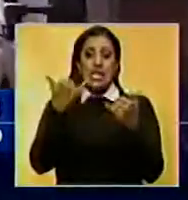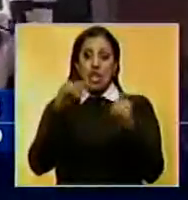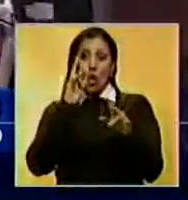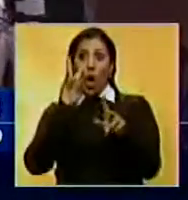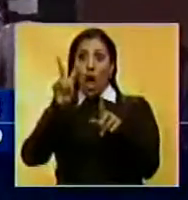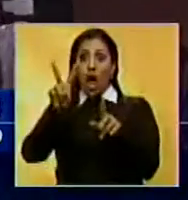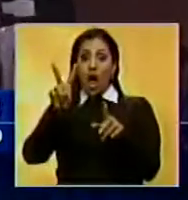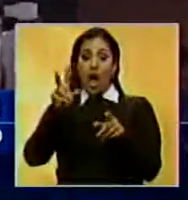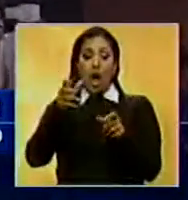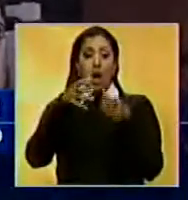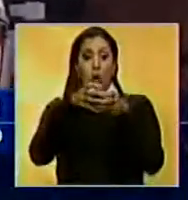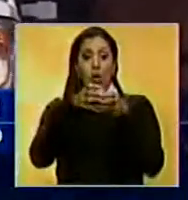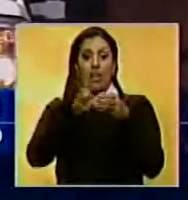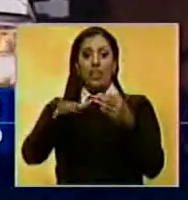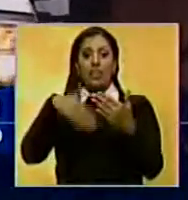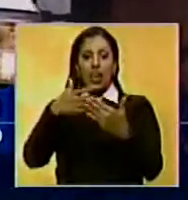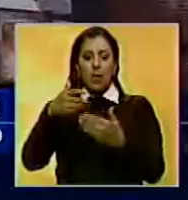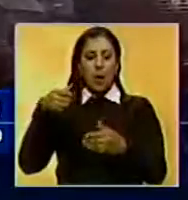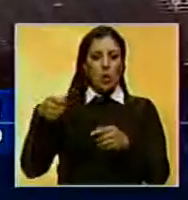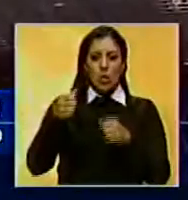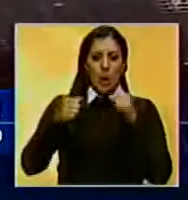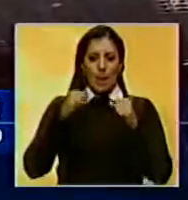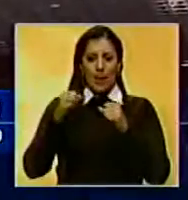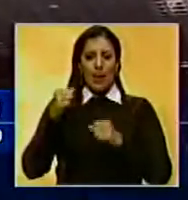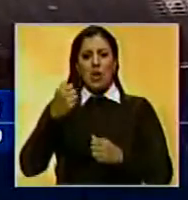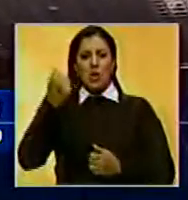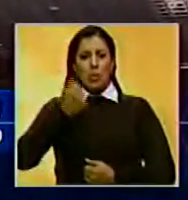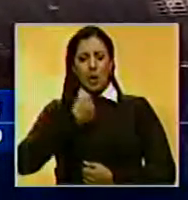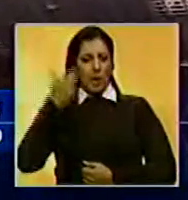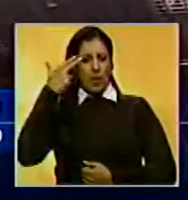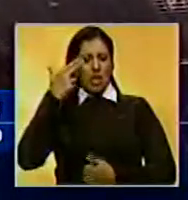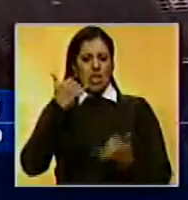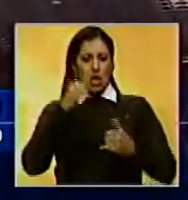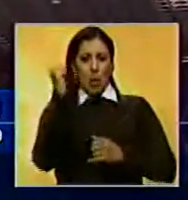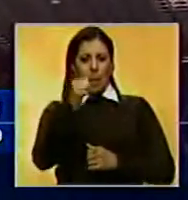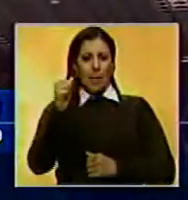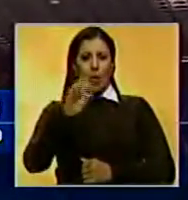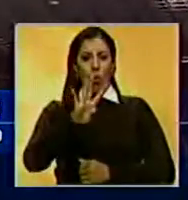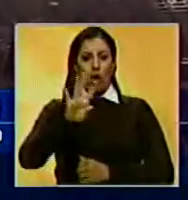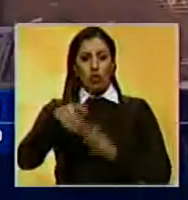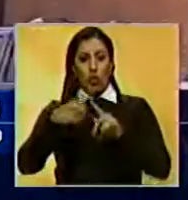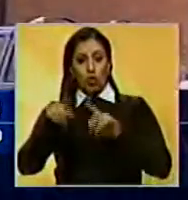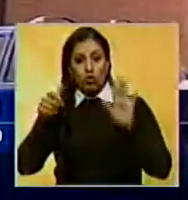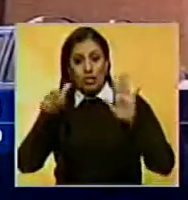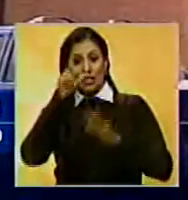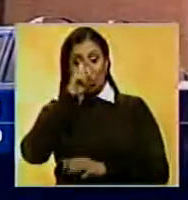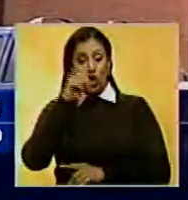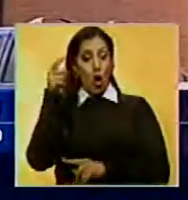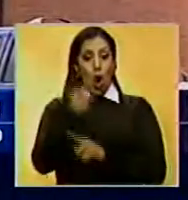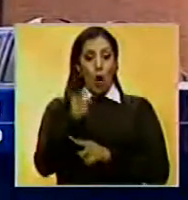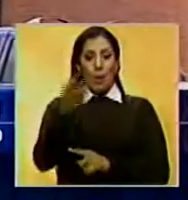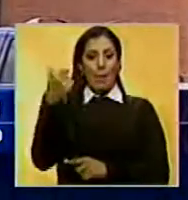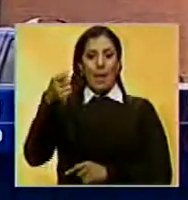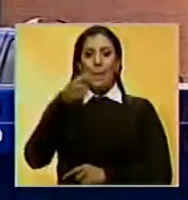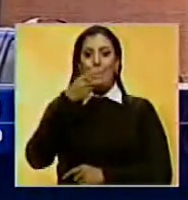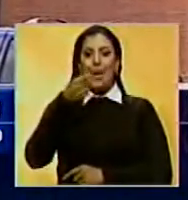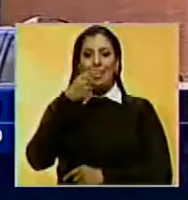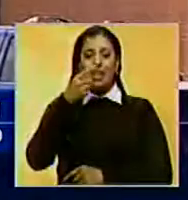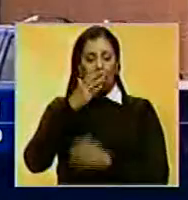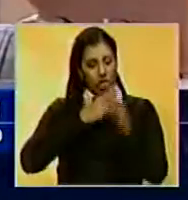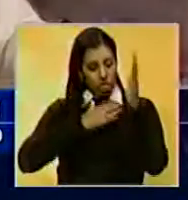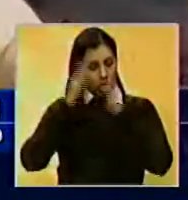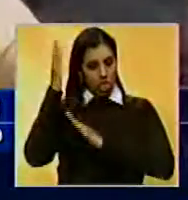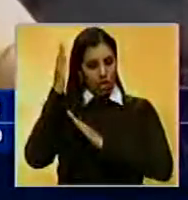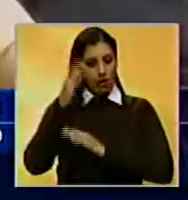dos hijos para posteriormente atentar en contra de su vida y de sus primogénitos de 4 y 6 años. Obligándolos a tomar pastillas para